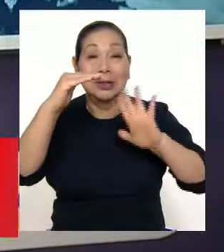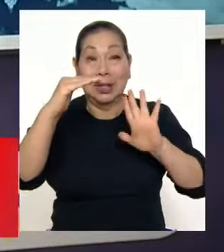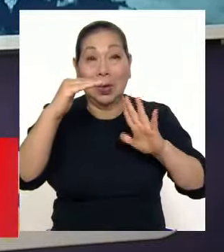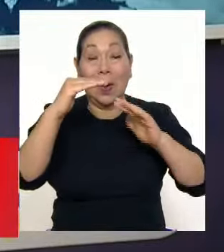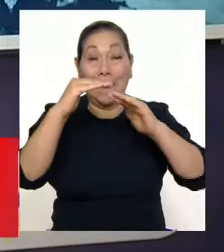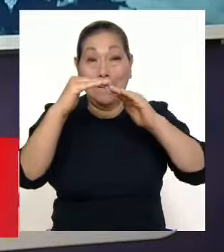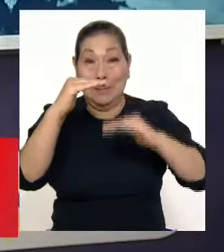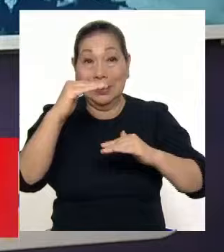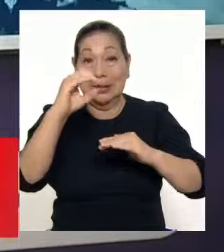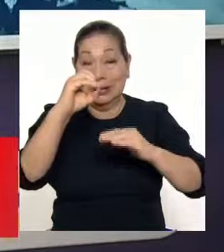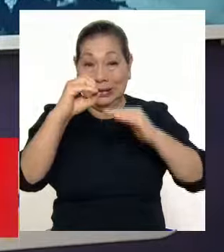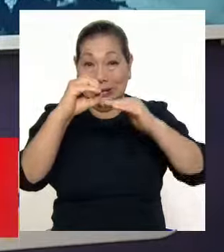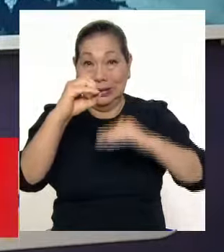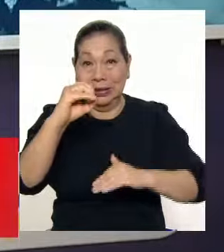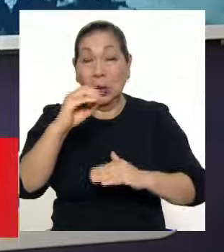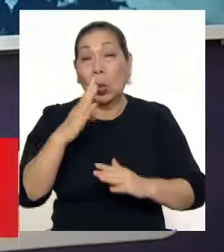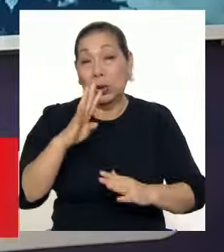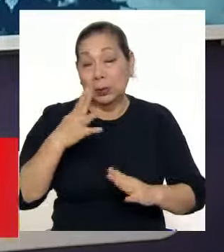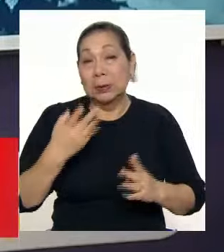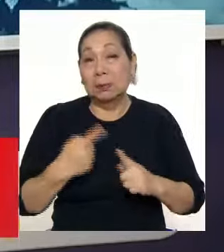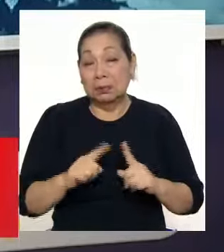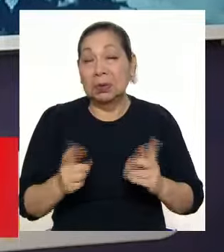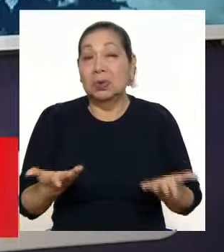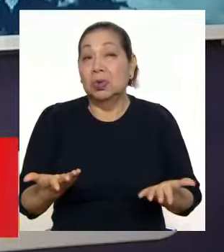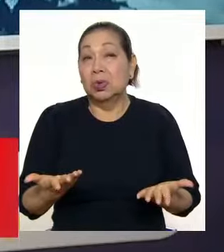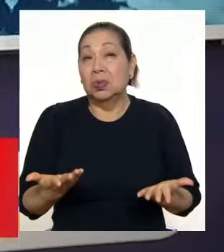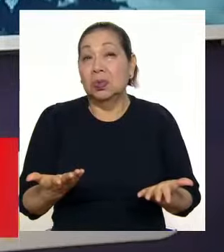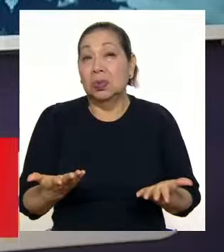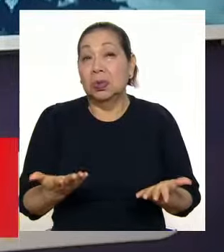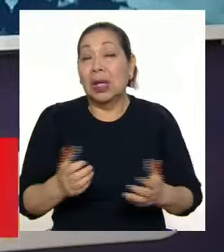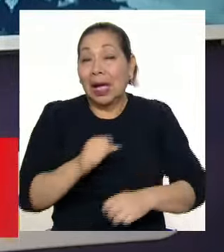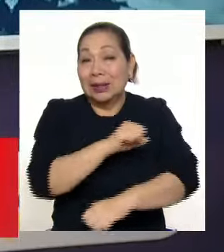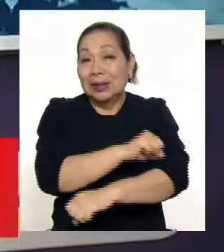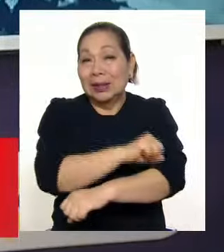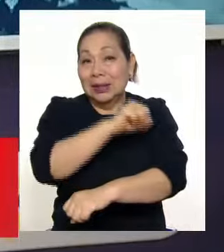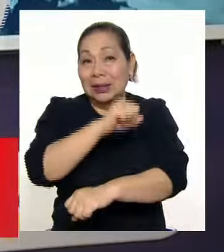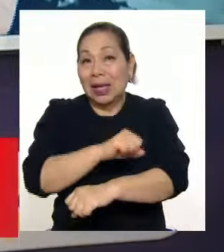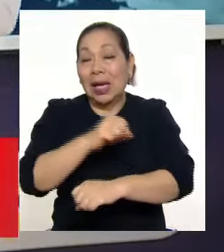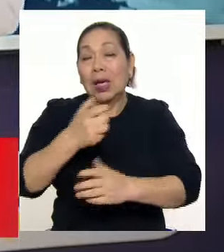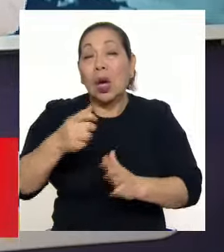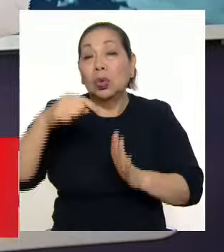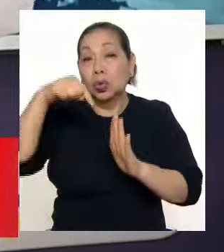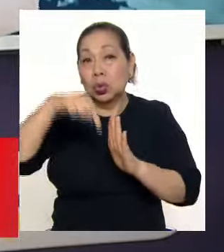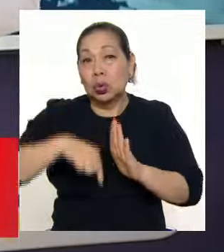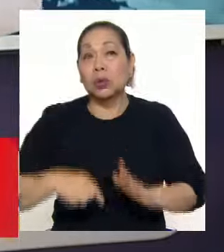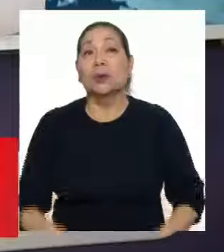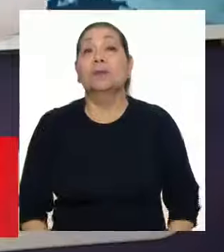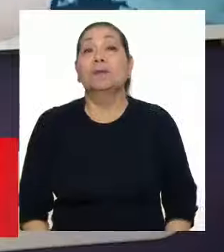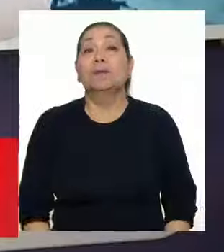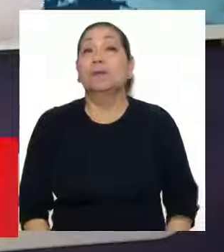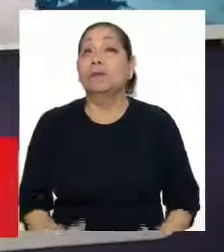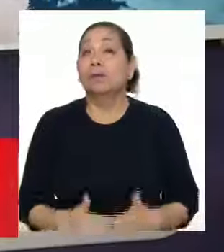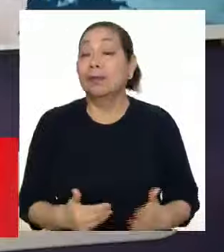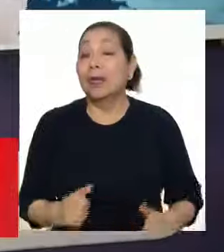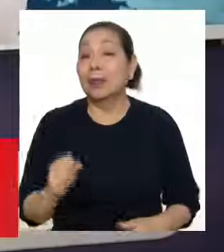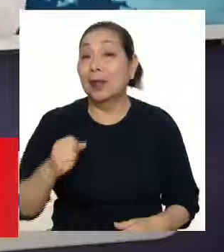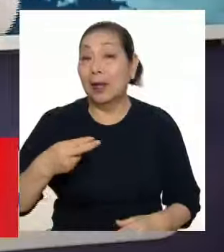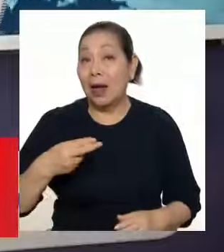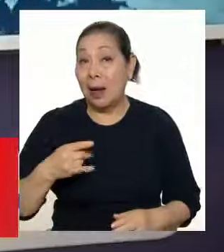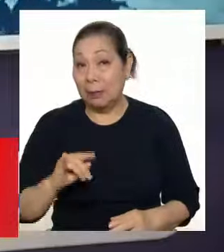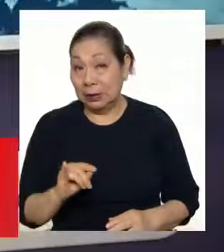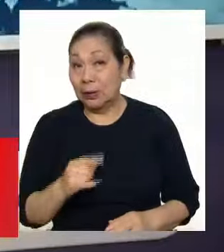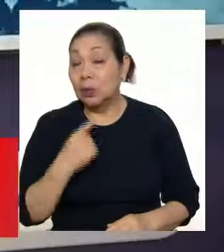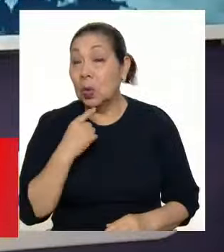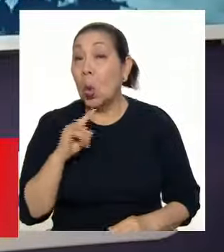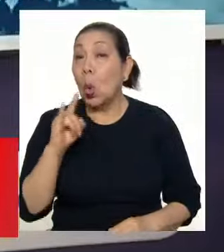localidades ubicadas sobre los 4 mil metros en los sectores de la sierra sur principalmente. Ante ello, el Cenami te